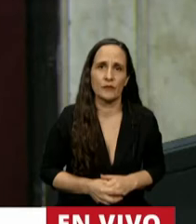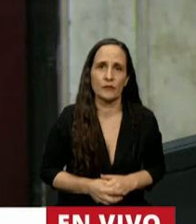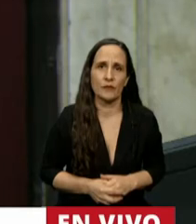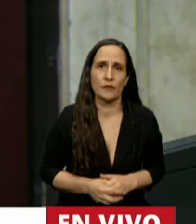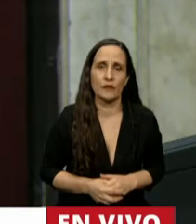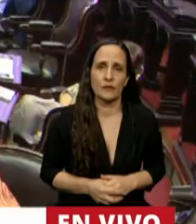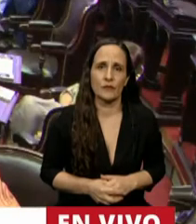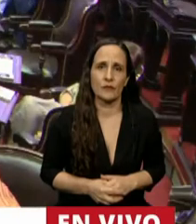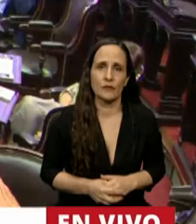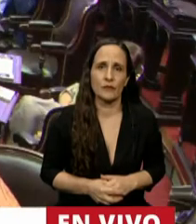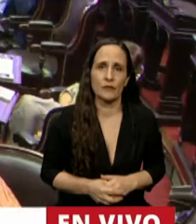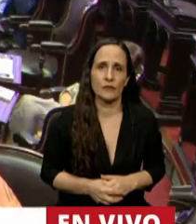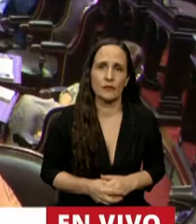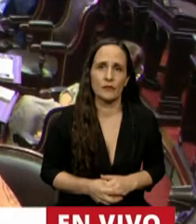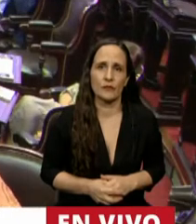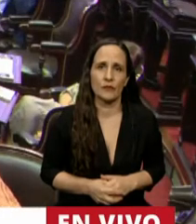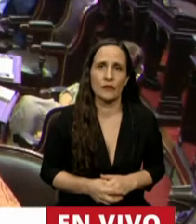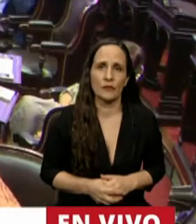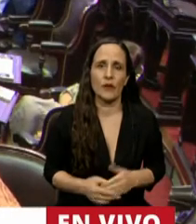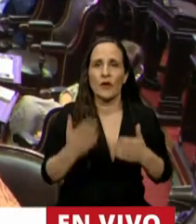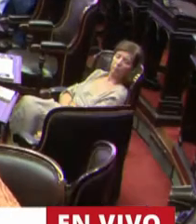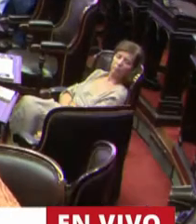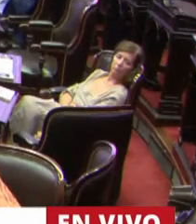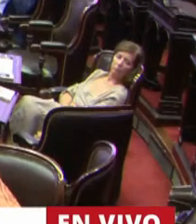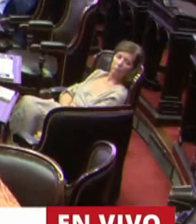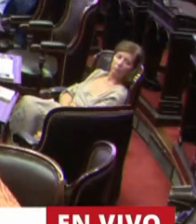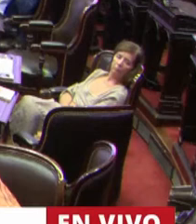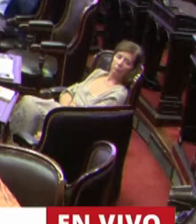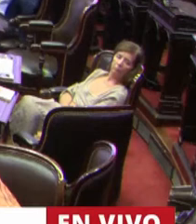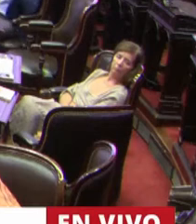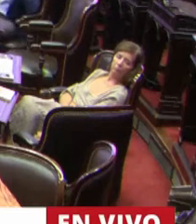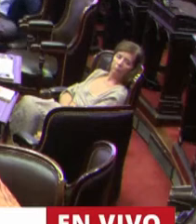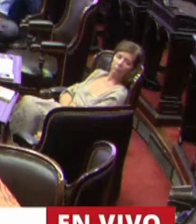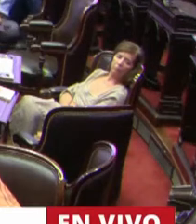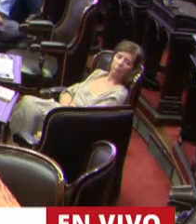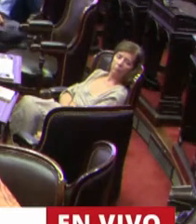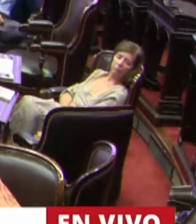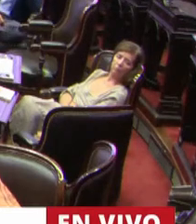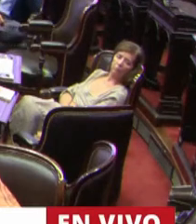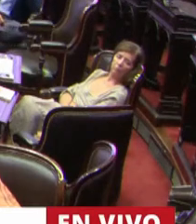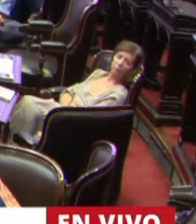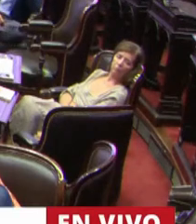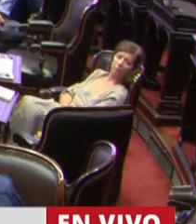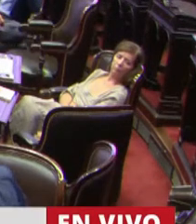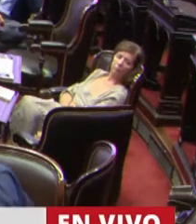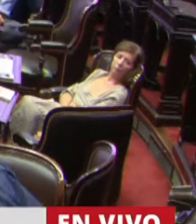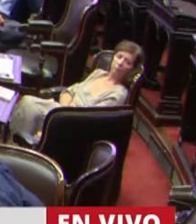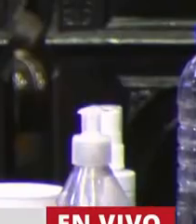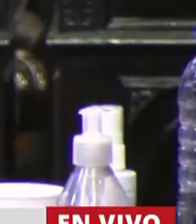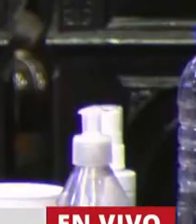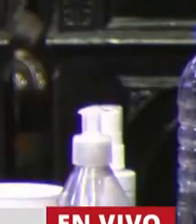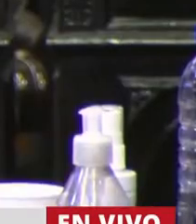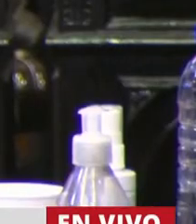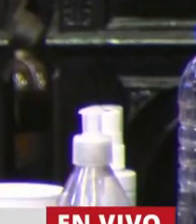Gracias, Presidente. Bueno, voy a hacer una moción de orden, Presidente, que es la de que se pase